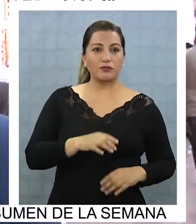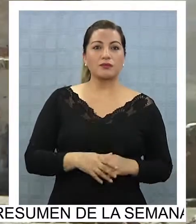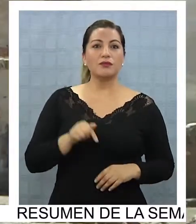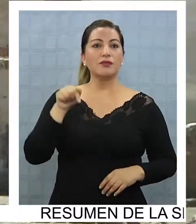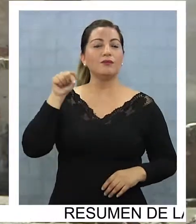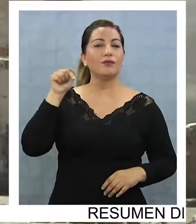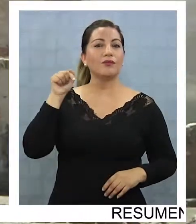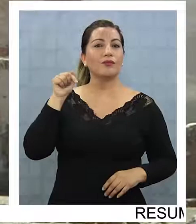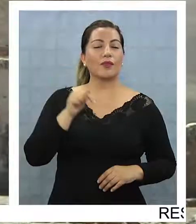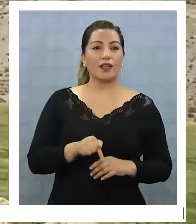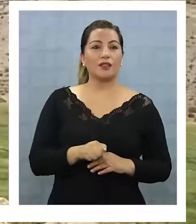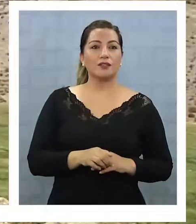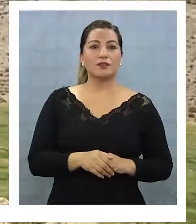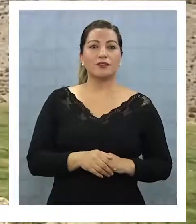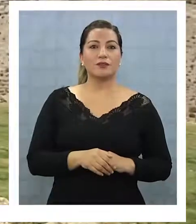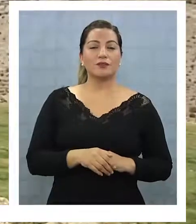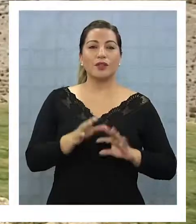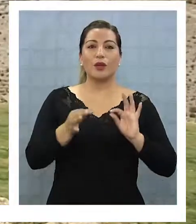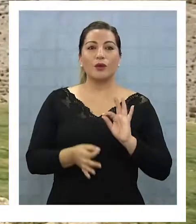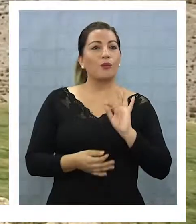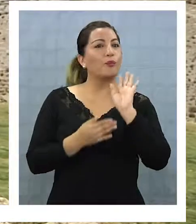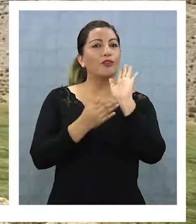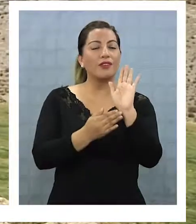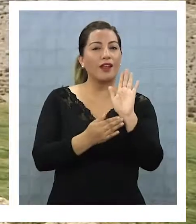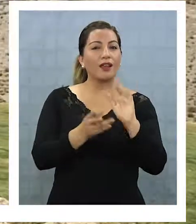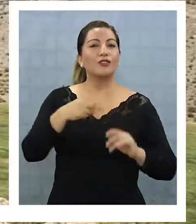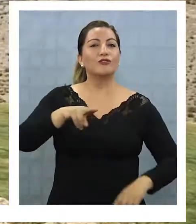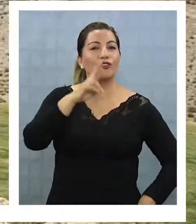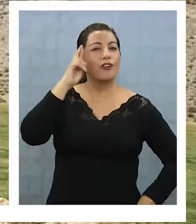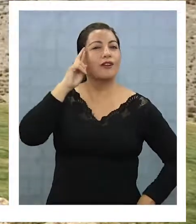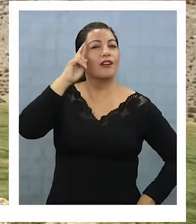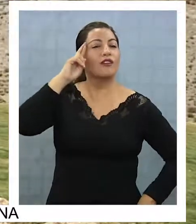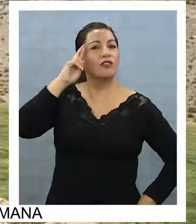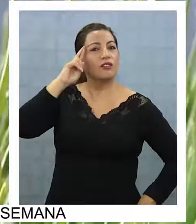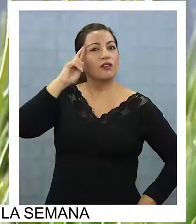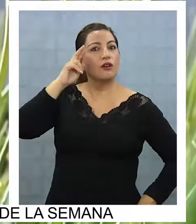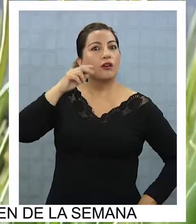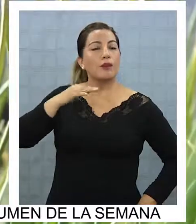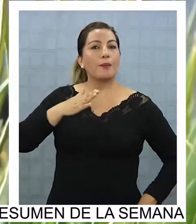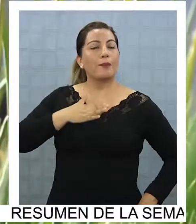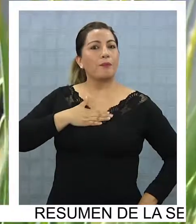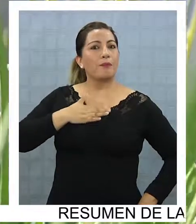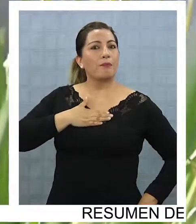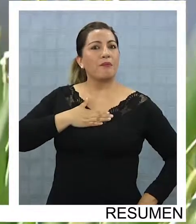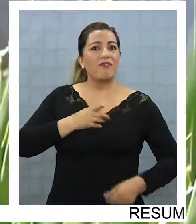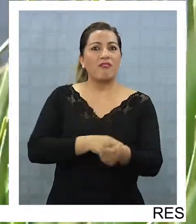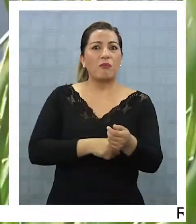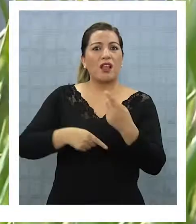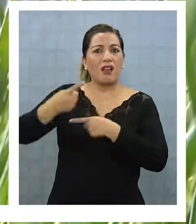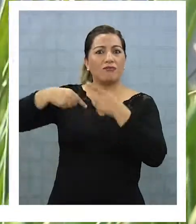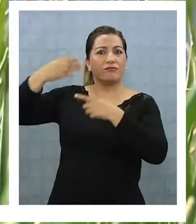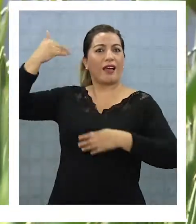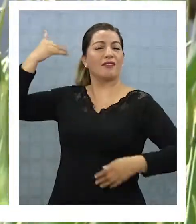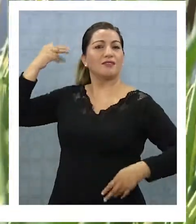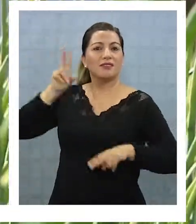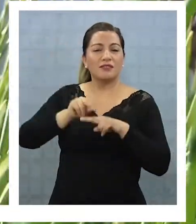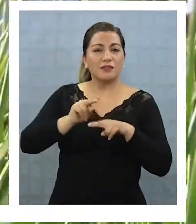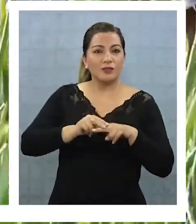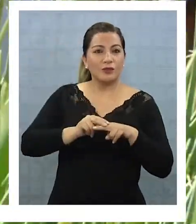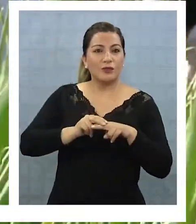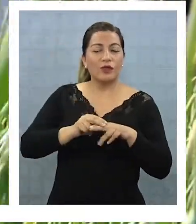viene a reflotar, a llevarlo a la memoria de cómo pensaban nuestros ancestros